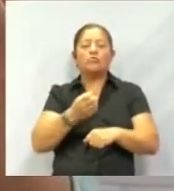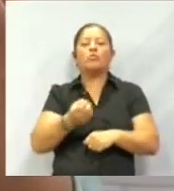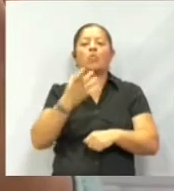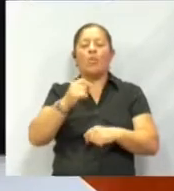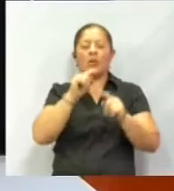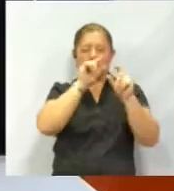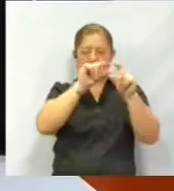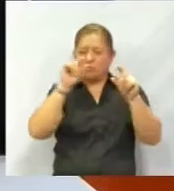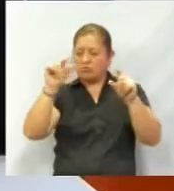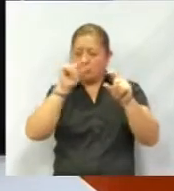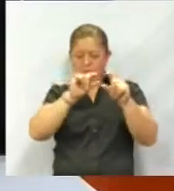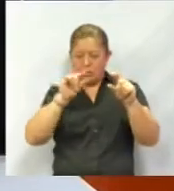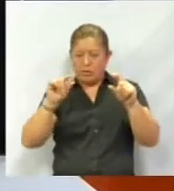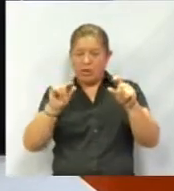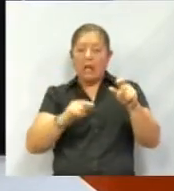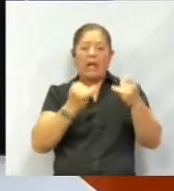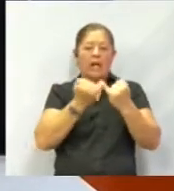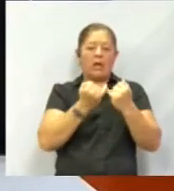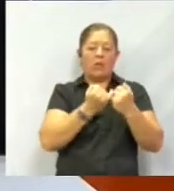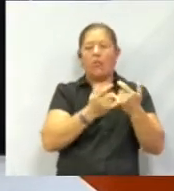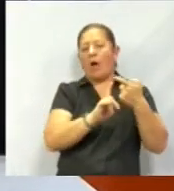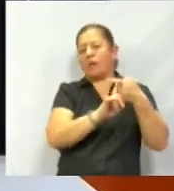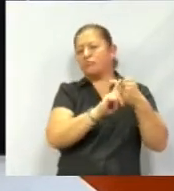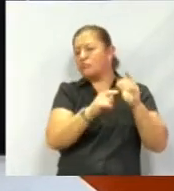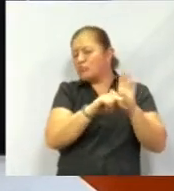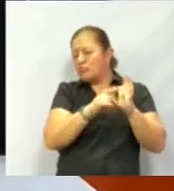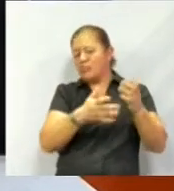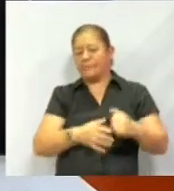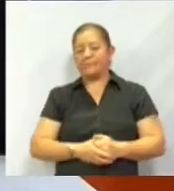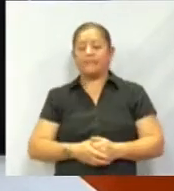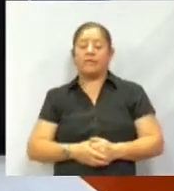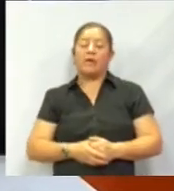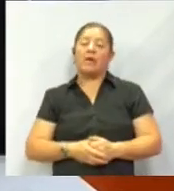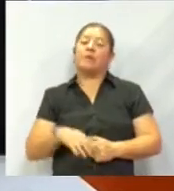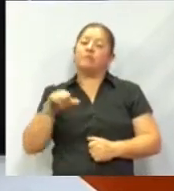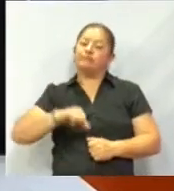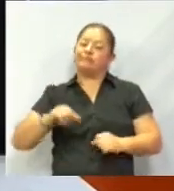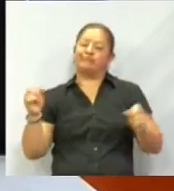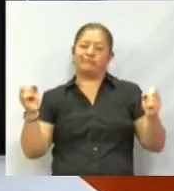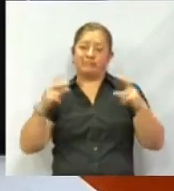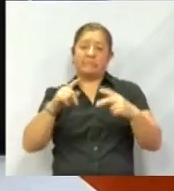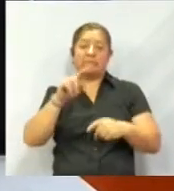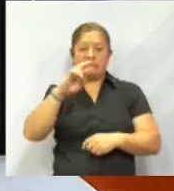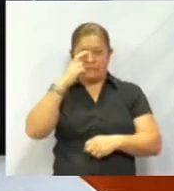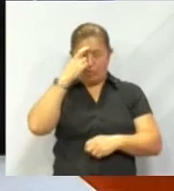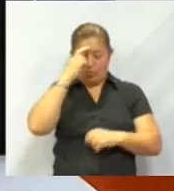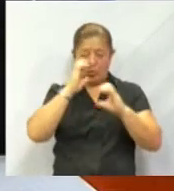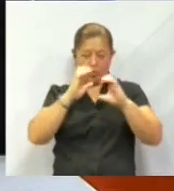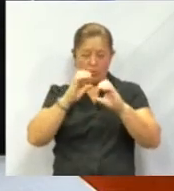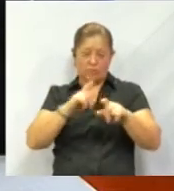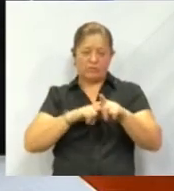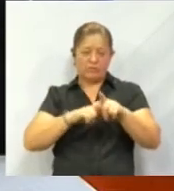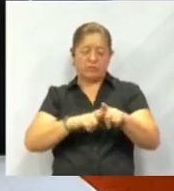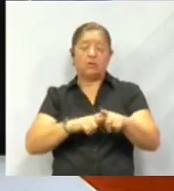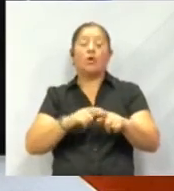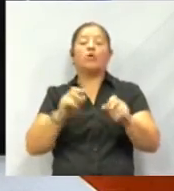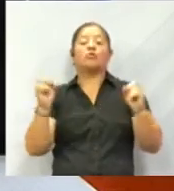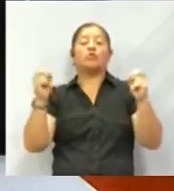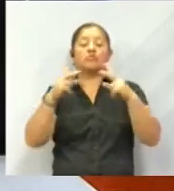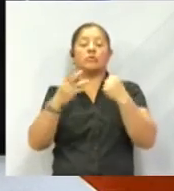algoritmos. Bueno, pues nos despedimos el día de hoy. Recuerden seguir cuidándose. Nos vemos la próxima.